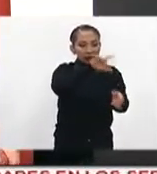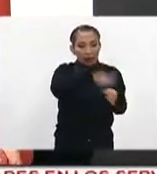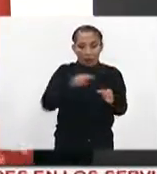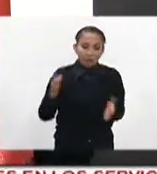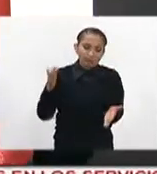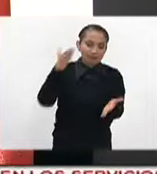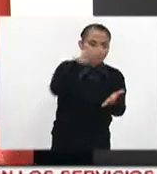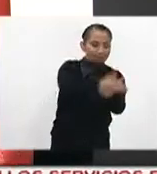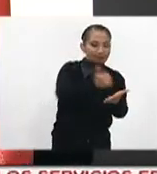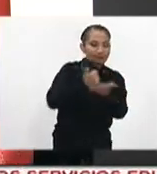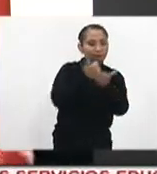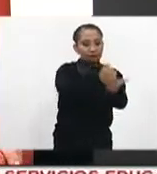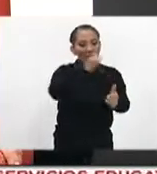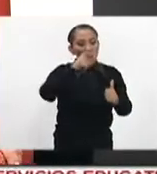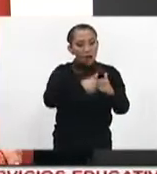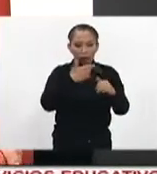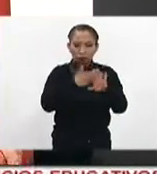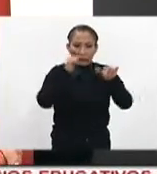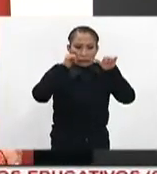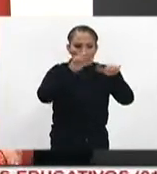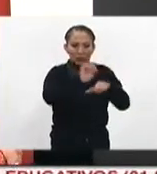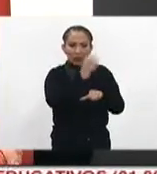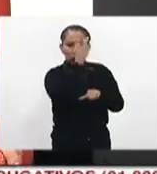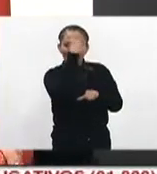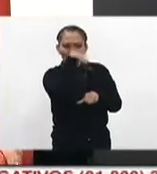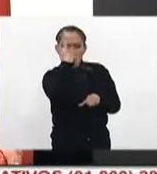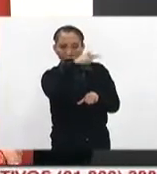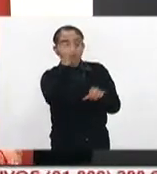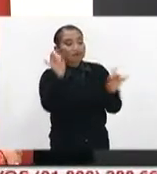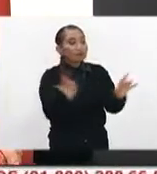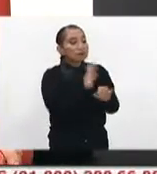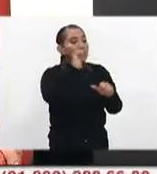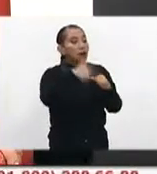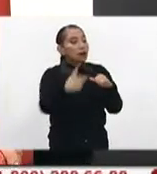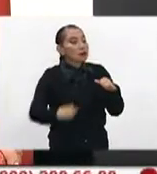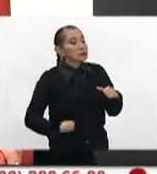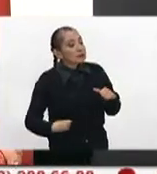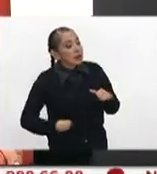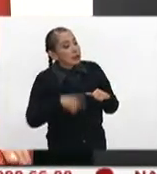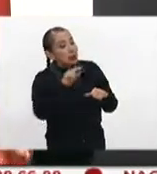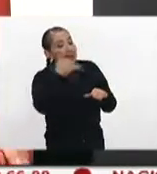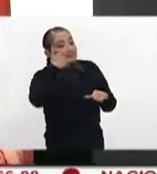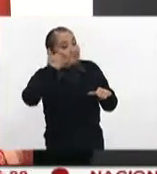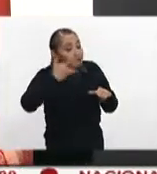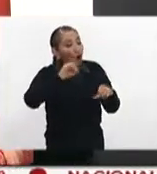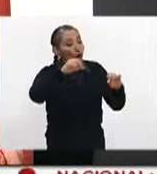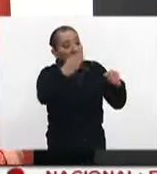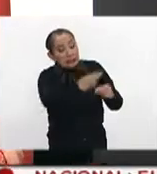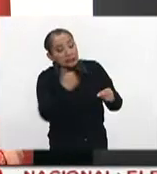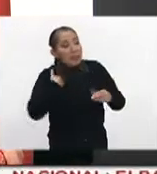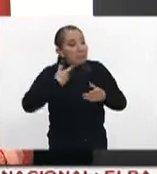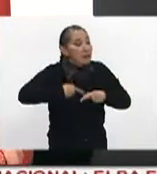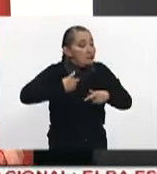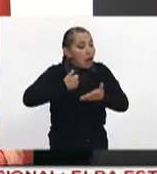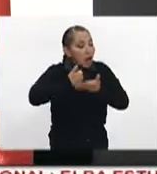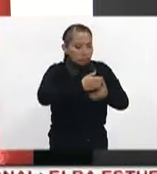que inmediato lo hacemos. Estamos muy al pendiente de las 24 horas para los incidentes que reporte o necesite el ciudadano. Con mucho gusto, el